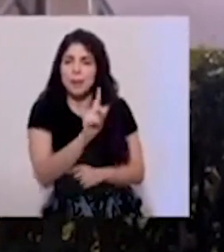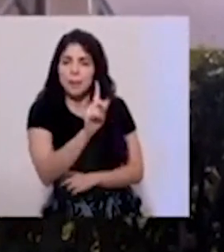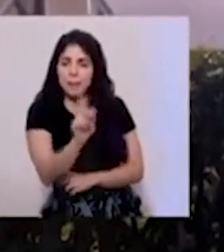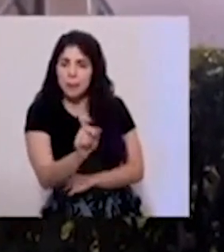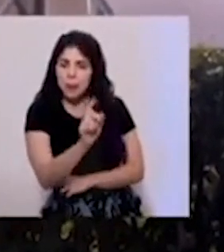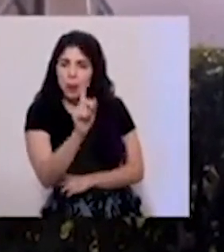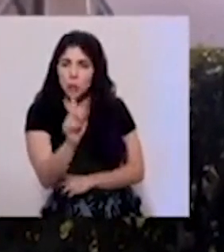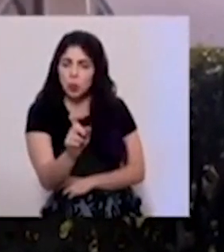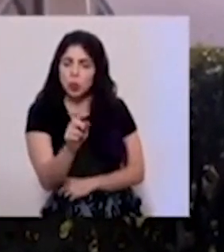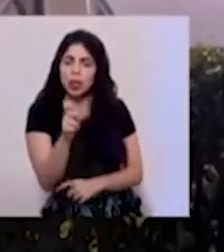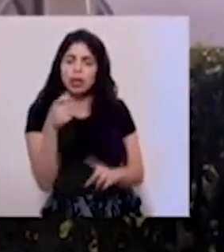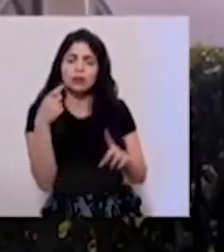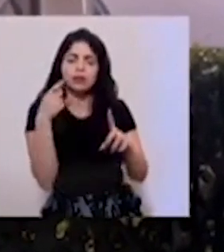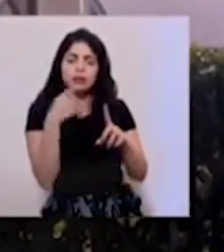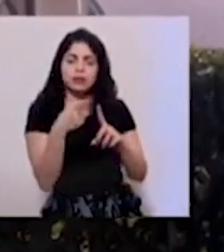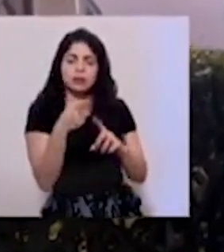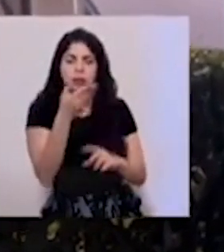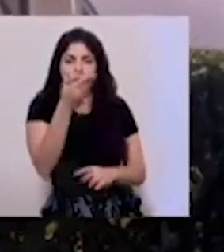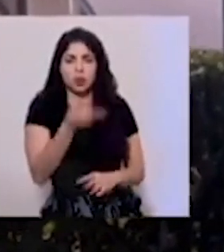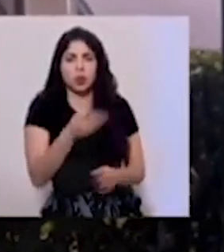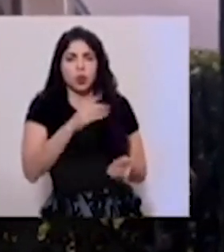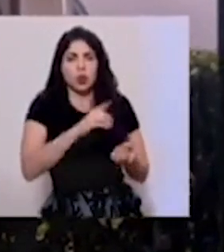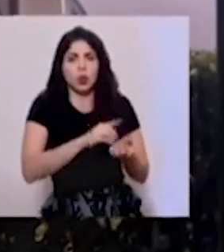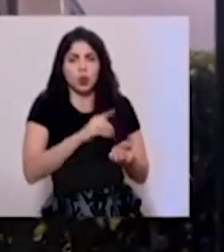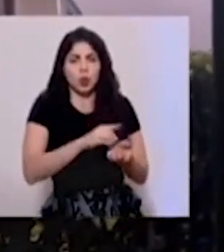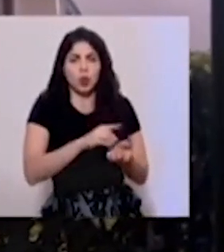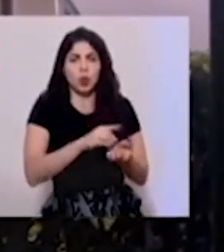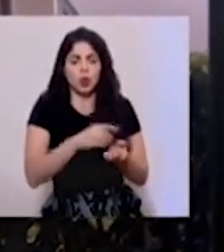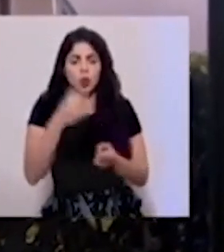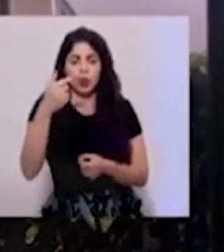para usted, doctor González.